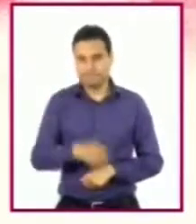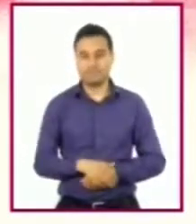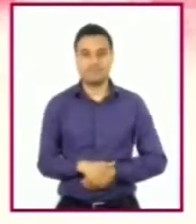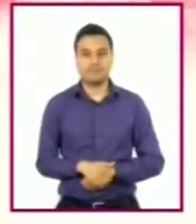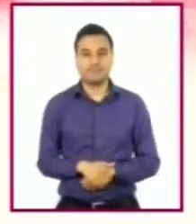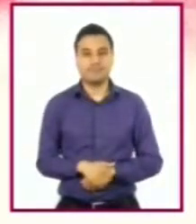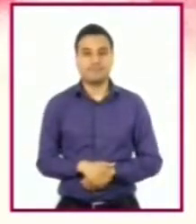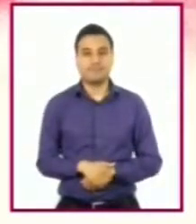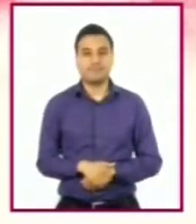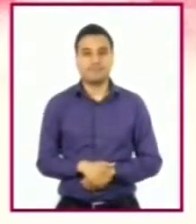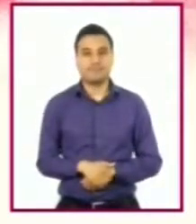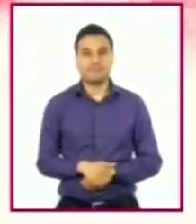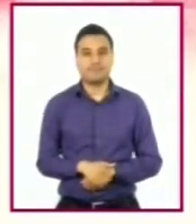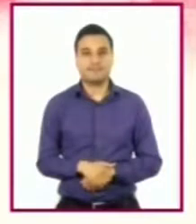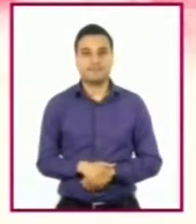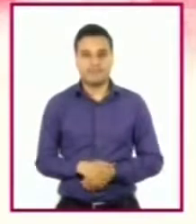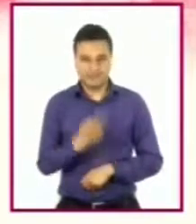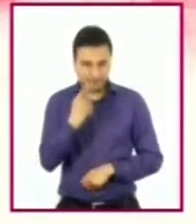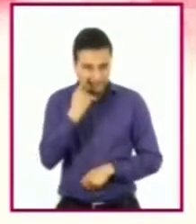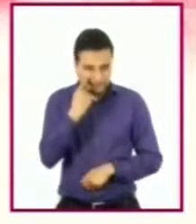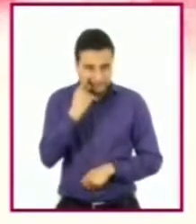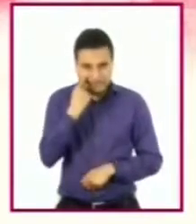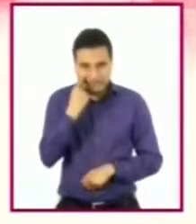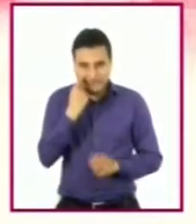observar a detalle,